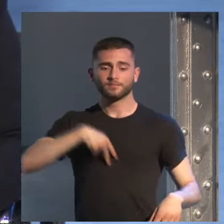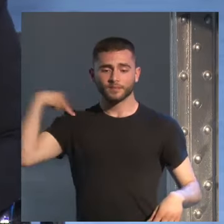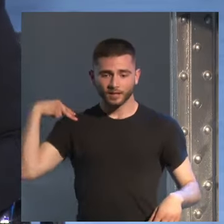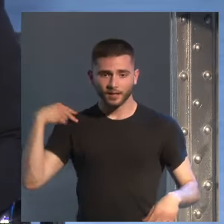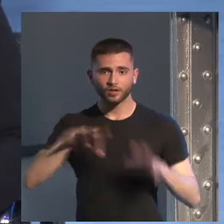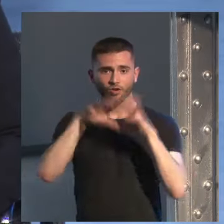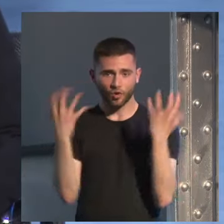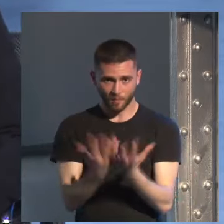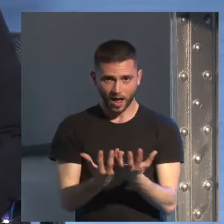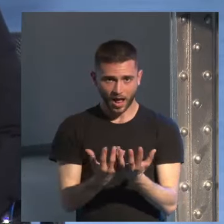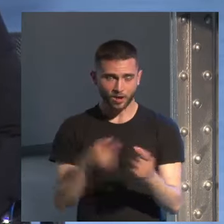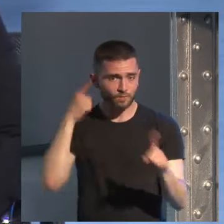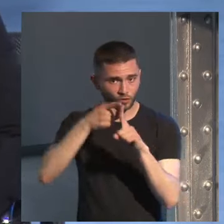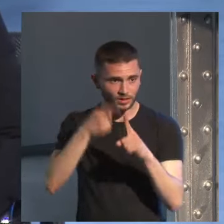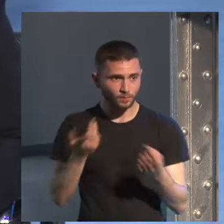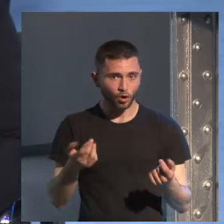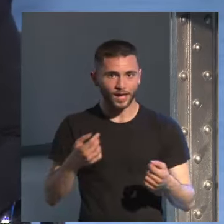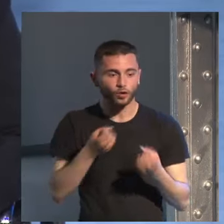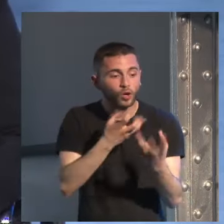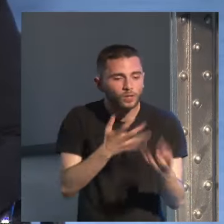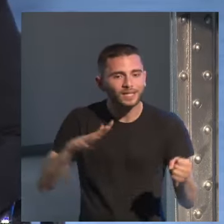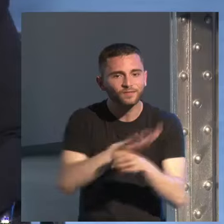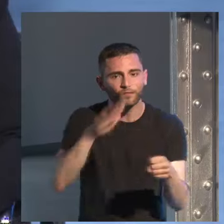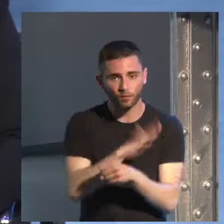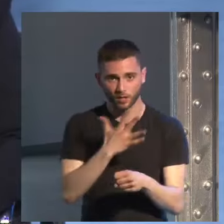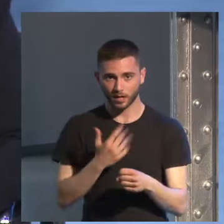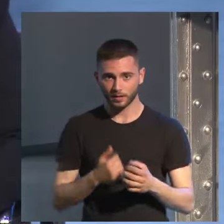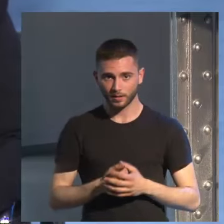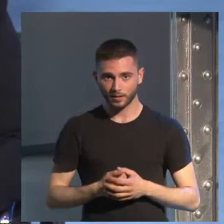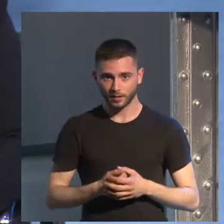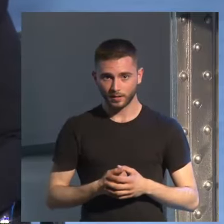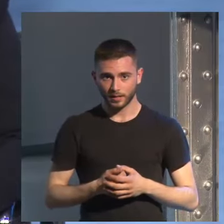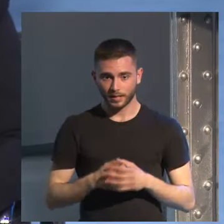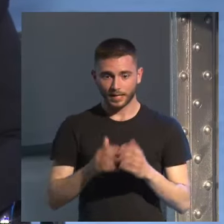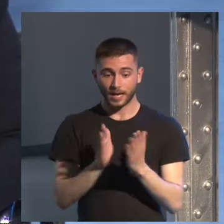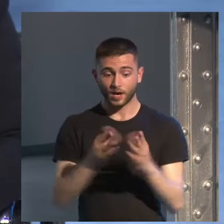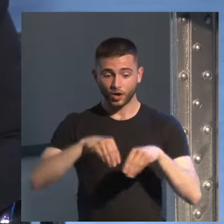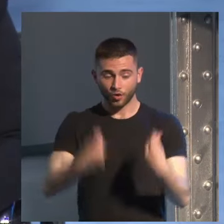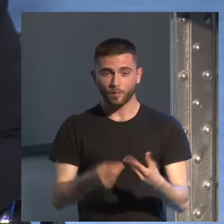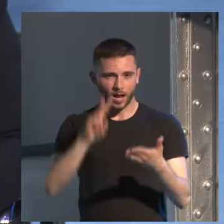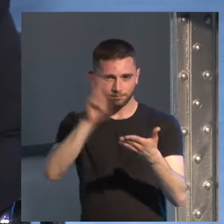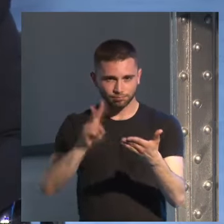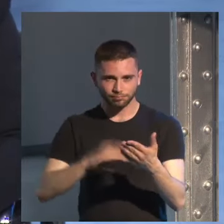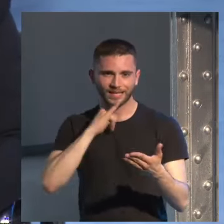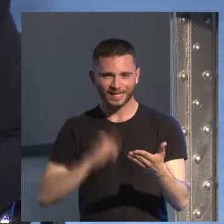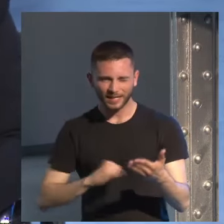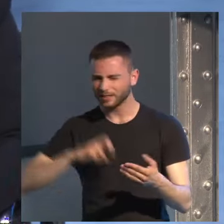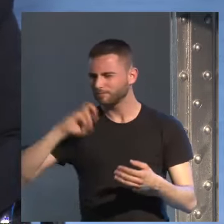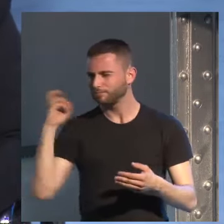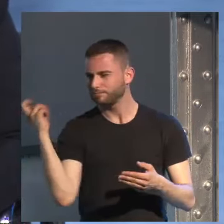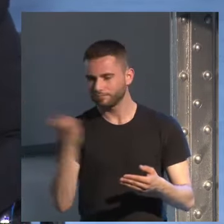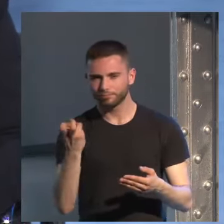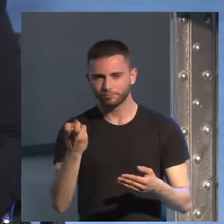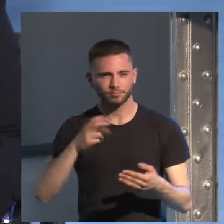que influya en lo que estás contando hemos leído muchas novelas sobre diversas crisis sociales en